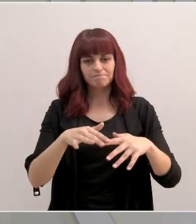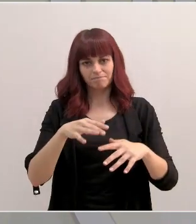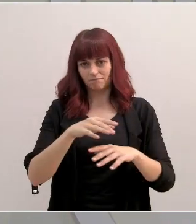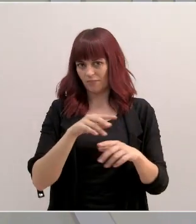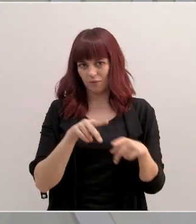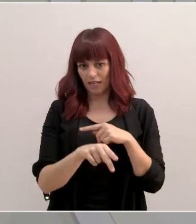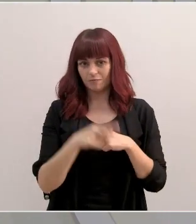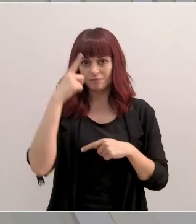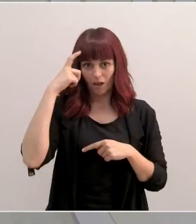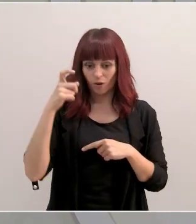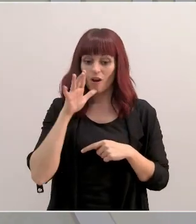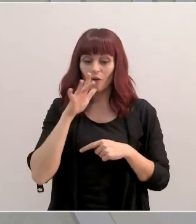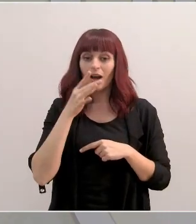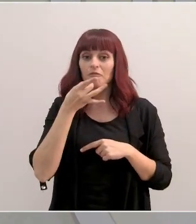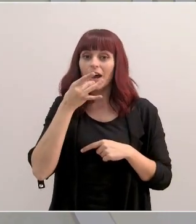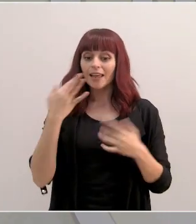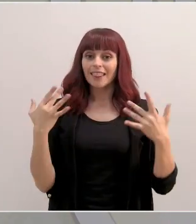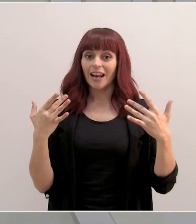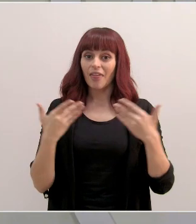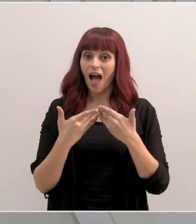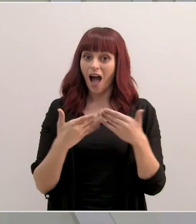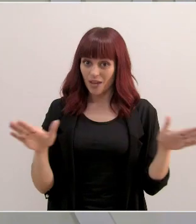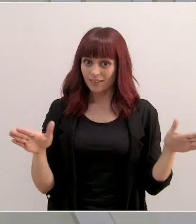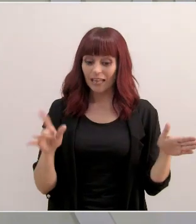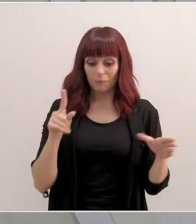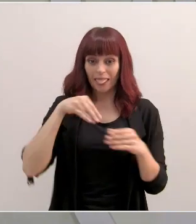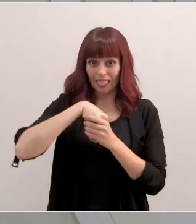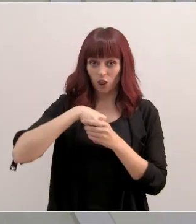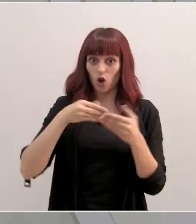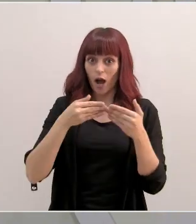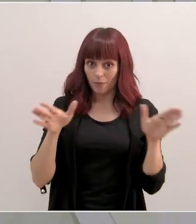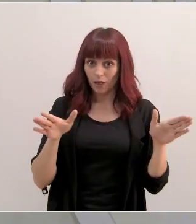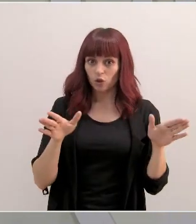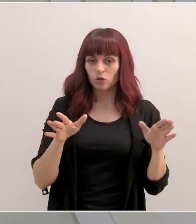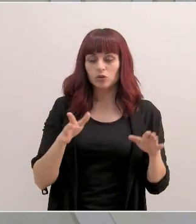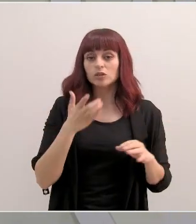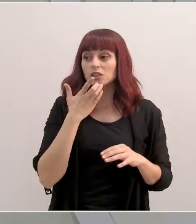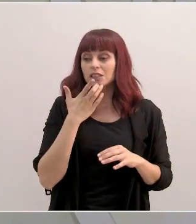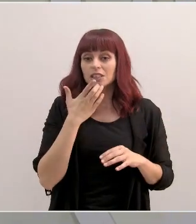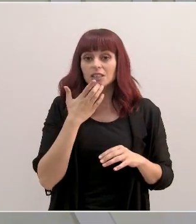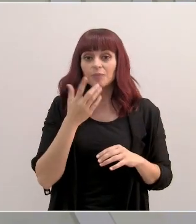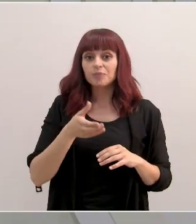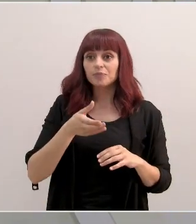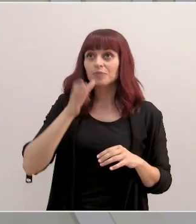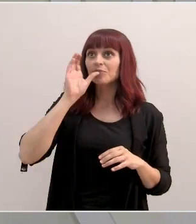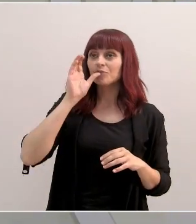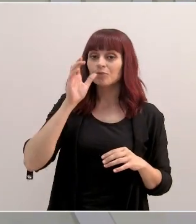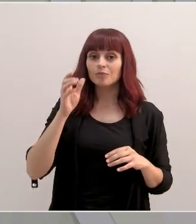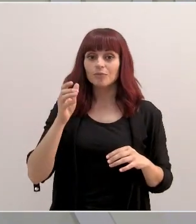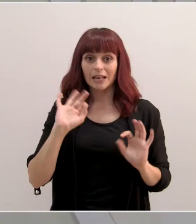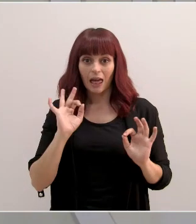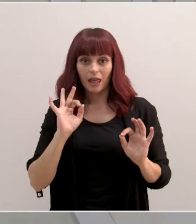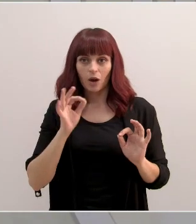recuerdo más, porque están abiertas las terrazas y se abren los interiores. Cuando no necesitemos estar, lógicamente,